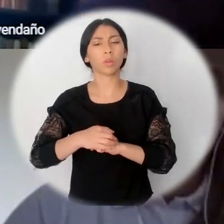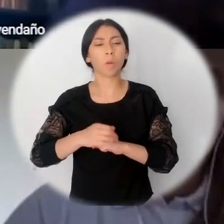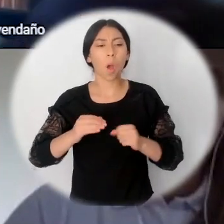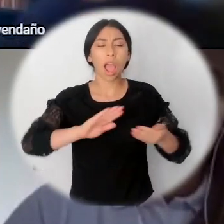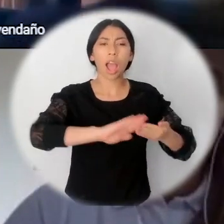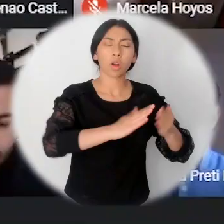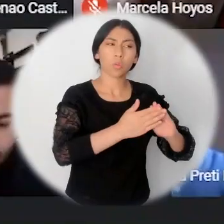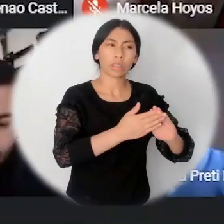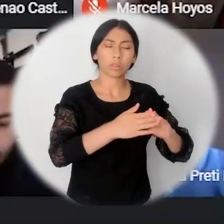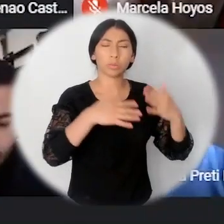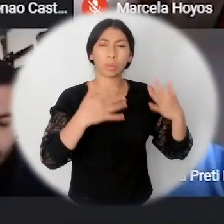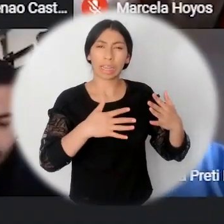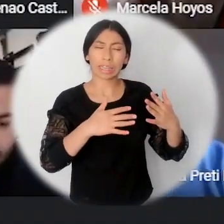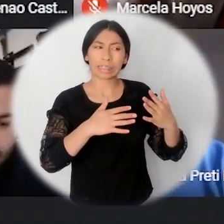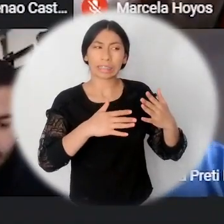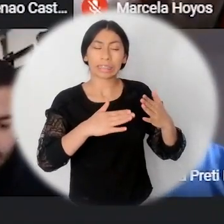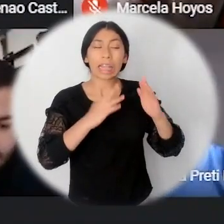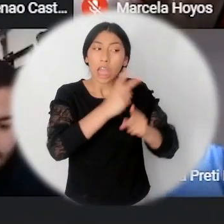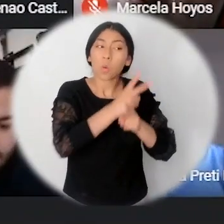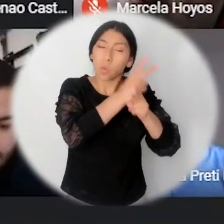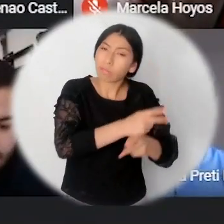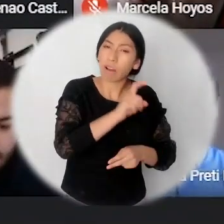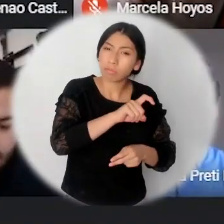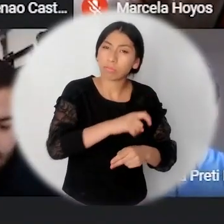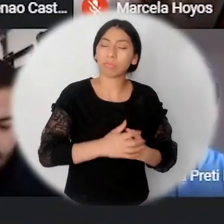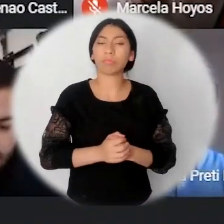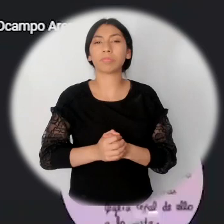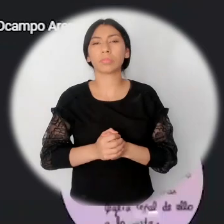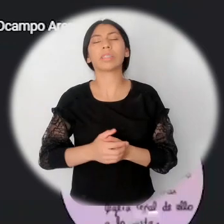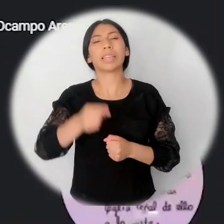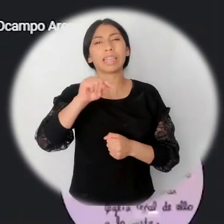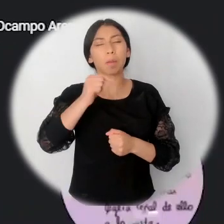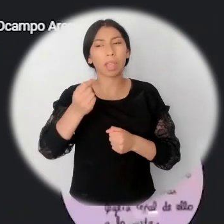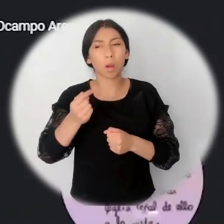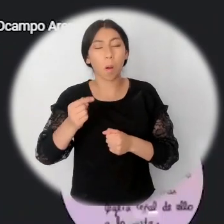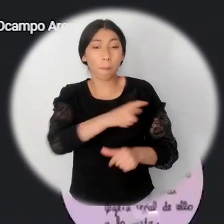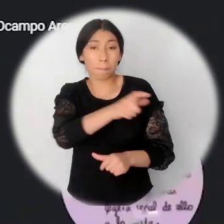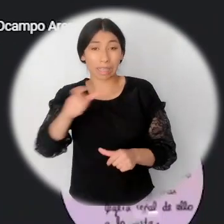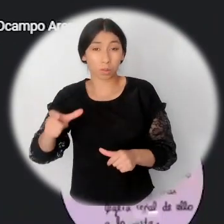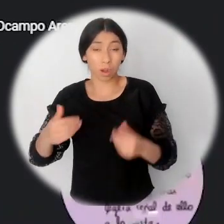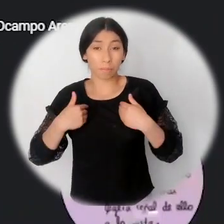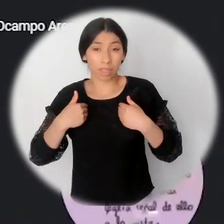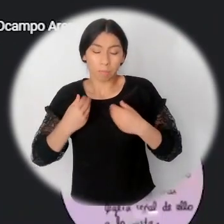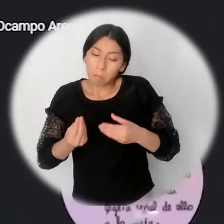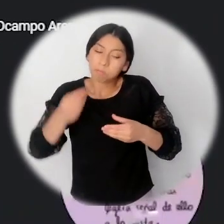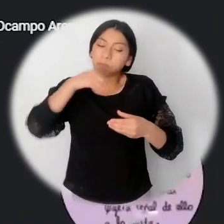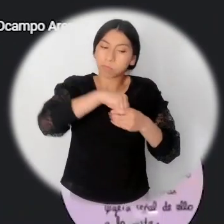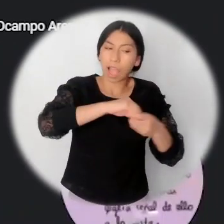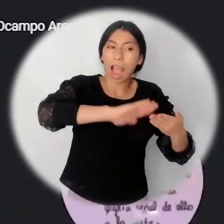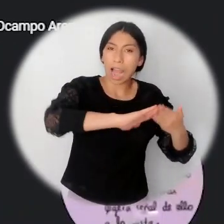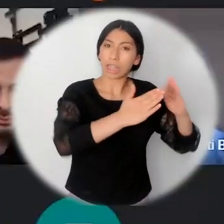Postconflicto y Apoyo a Grupos Vulnerables. Un espacio propiciado con el fin de impulsar la reincorporación socioeconómica para la población